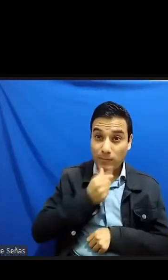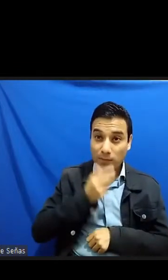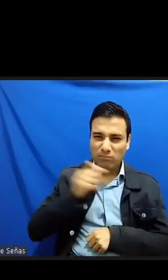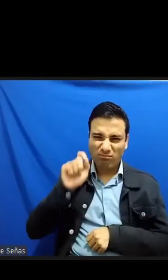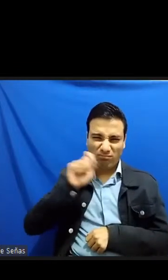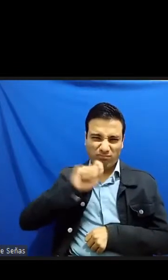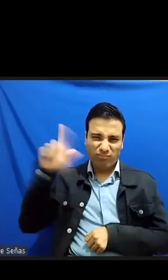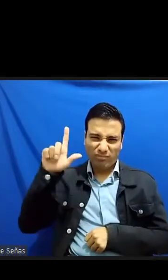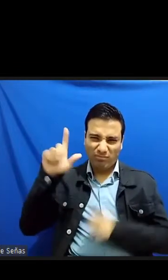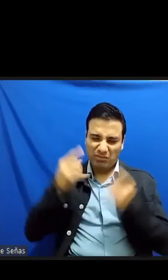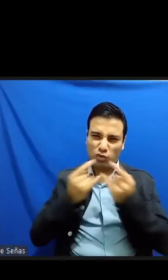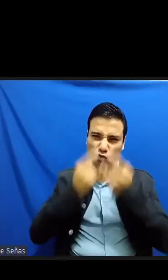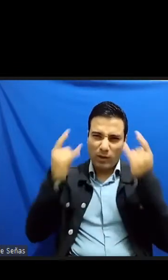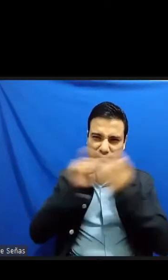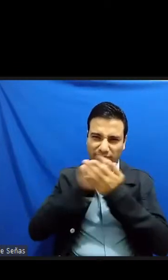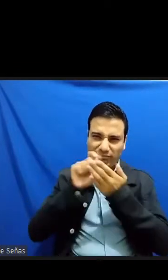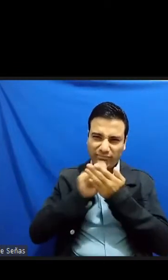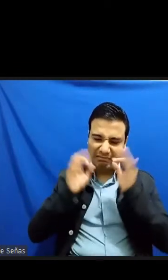gracias